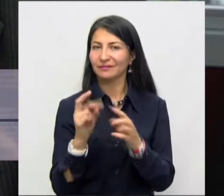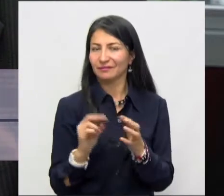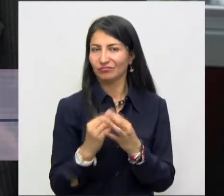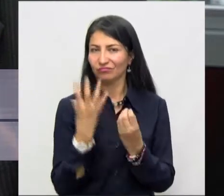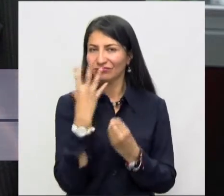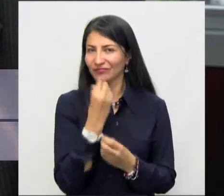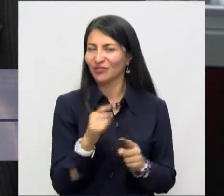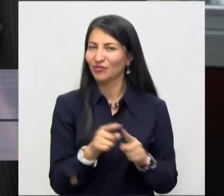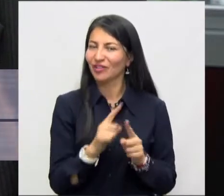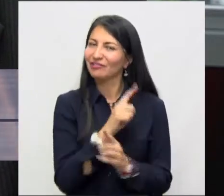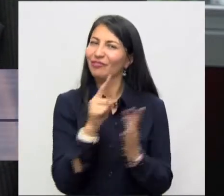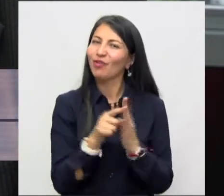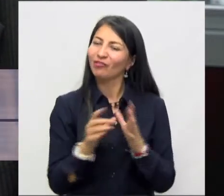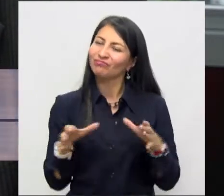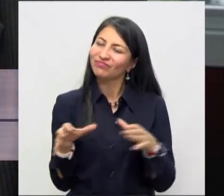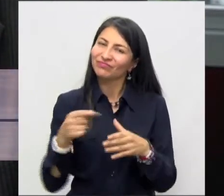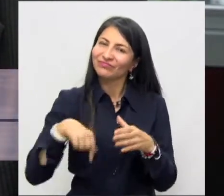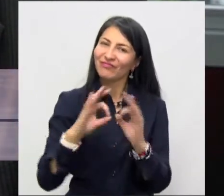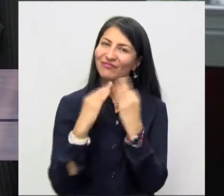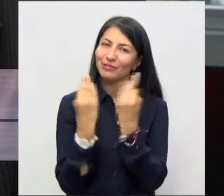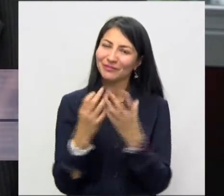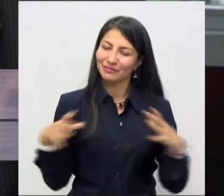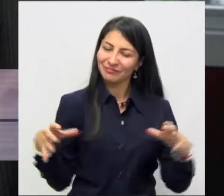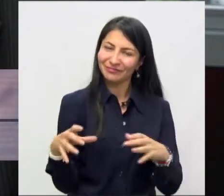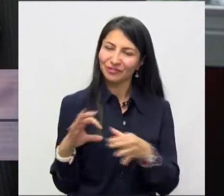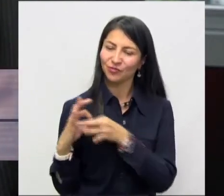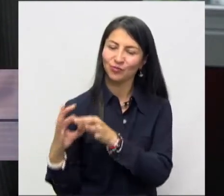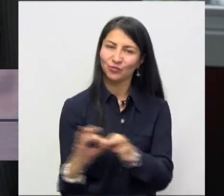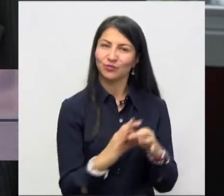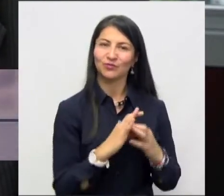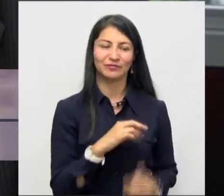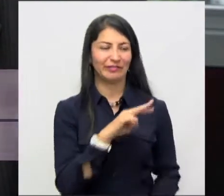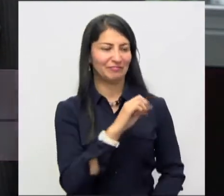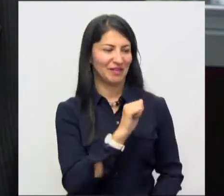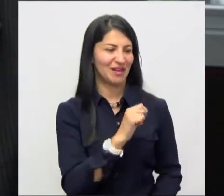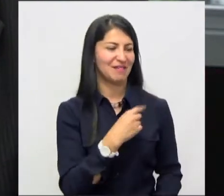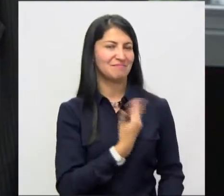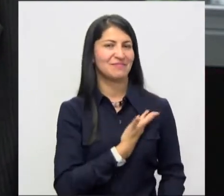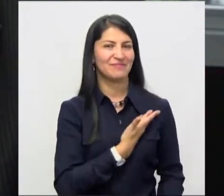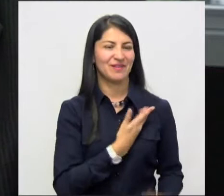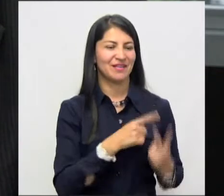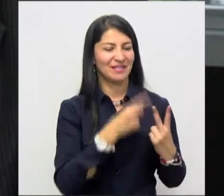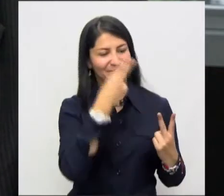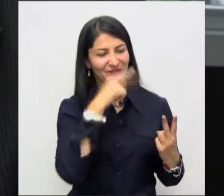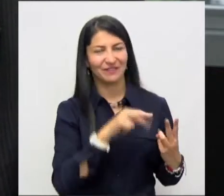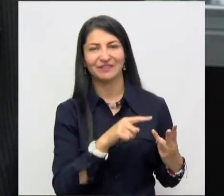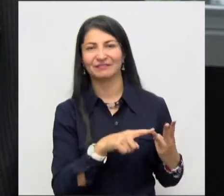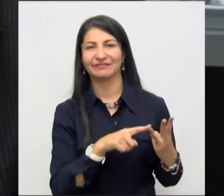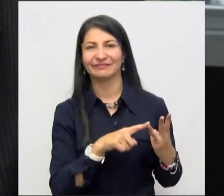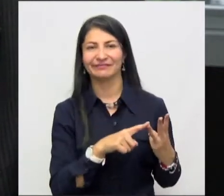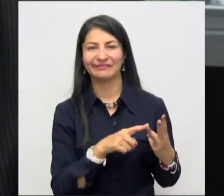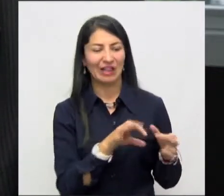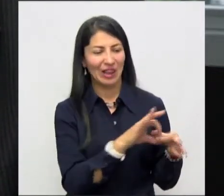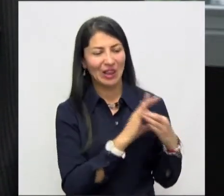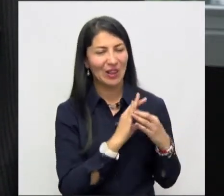completa de la familia, pues, o nos unimos todos, mi hermana, mi mamá, ella,